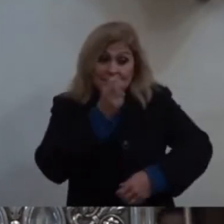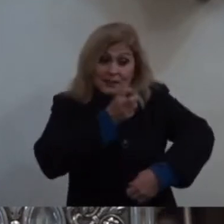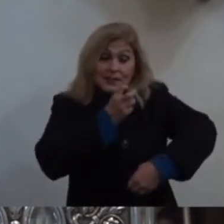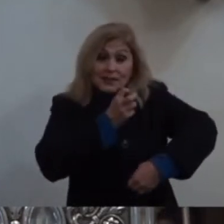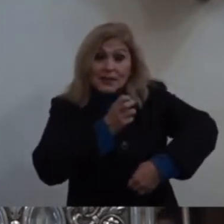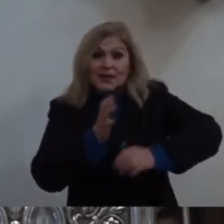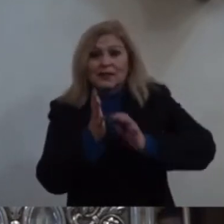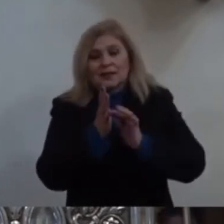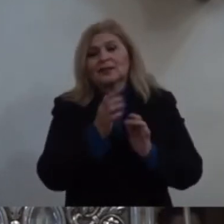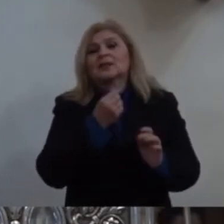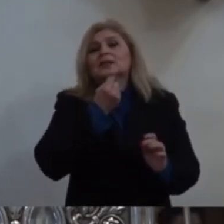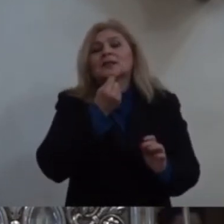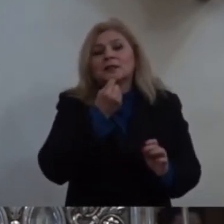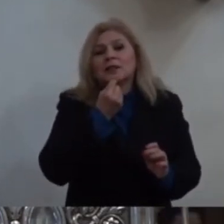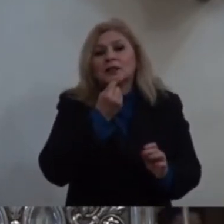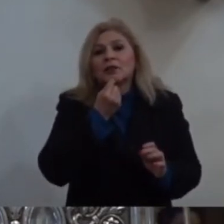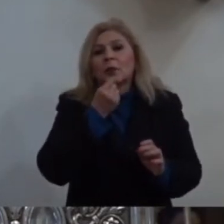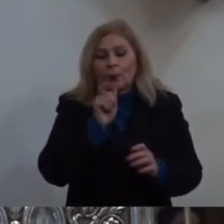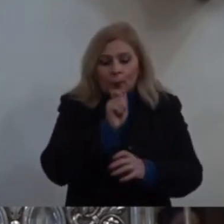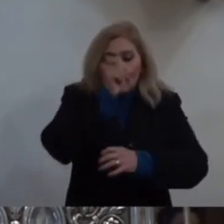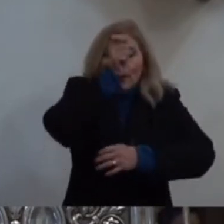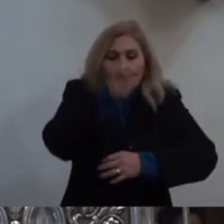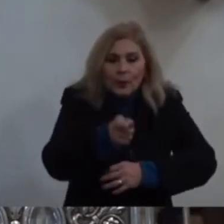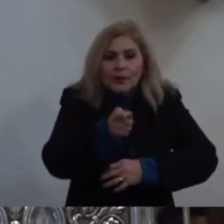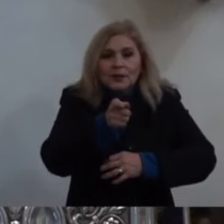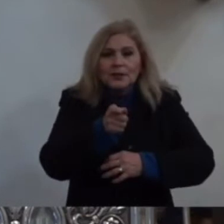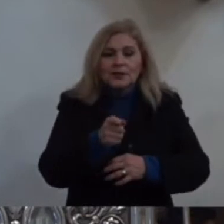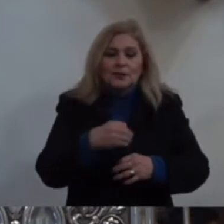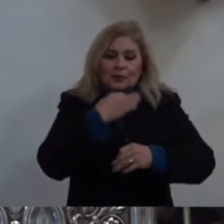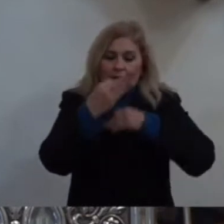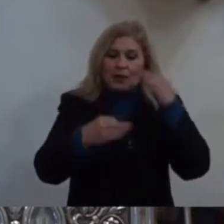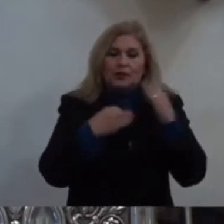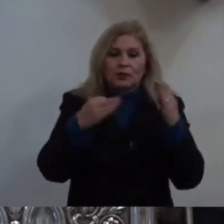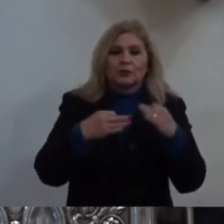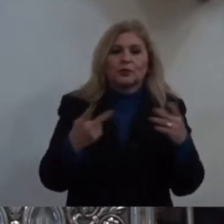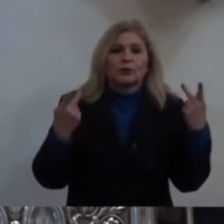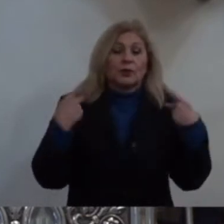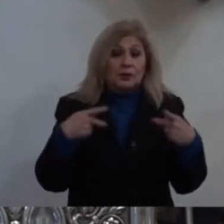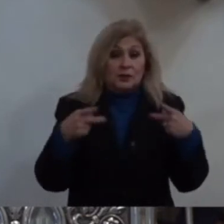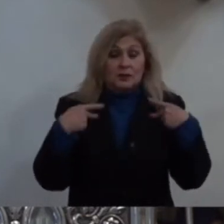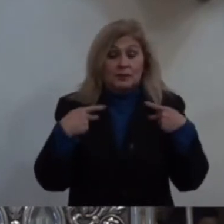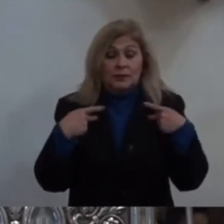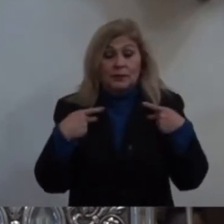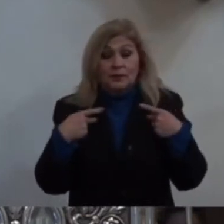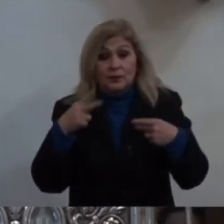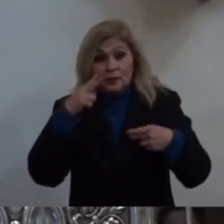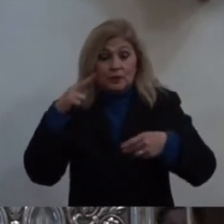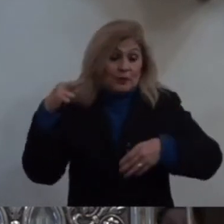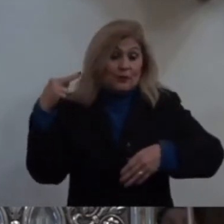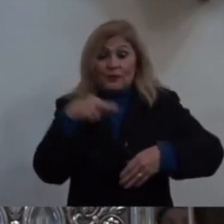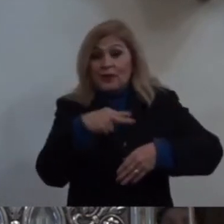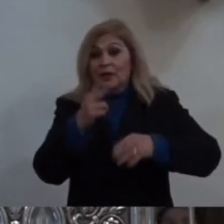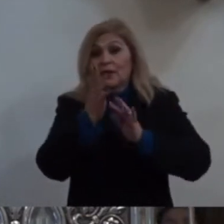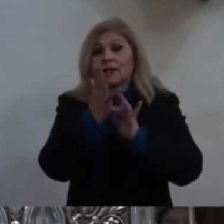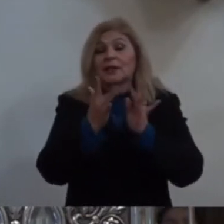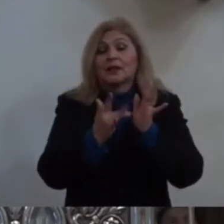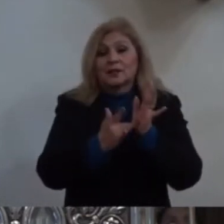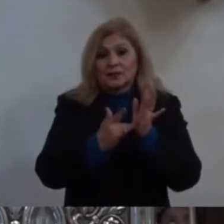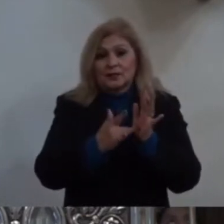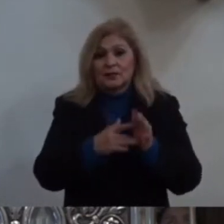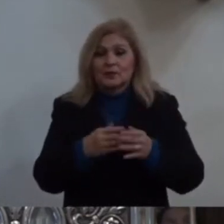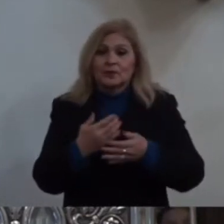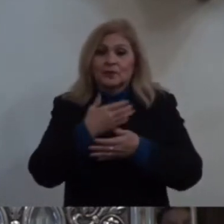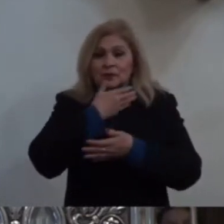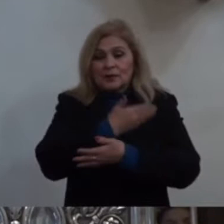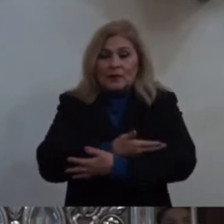pueblo Bendición para la humanidad Cada persona Tú, tus niños, tus